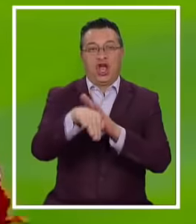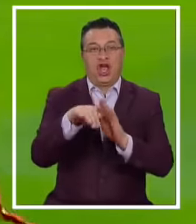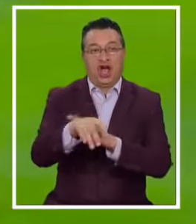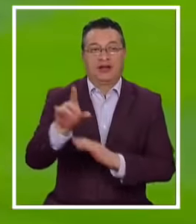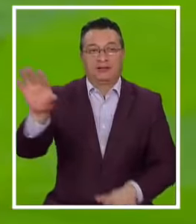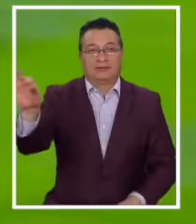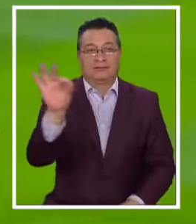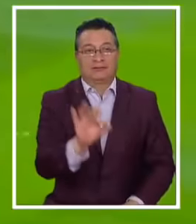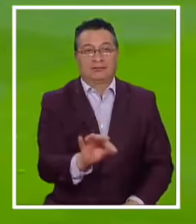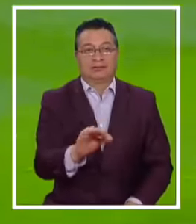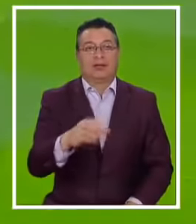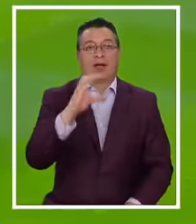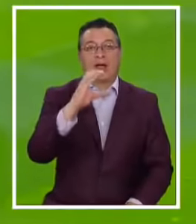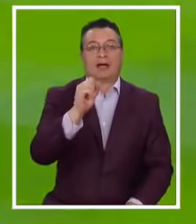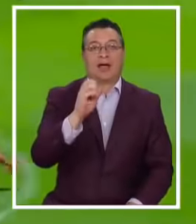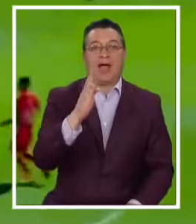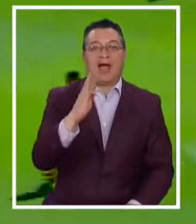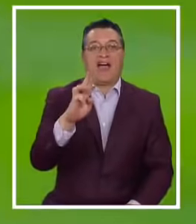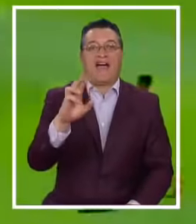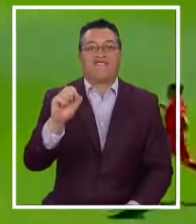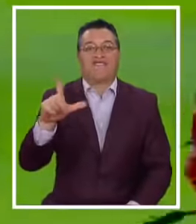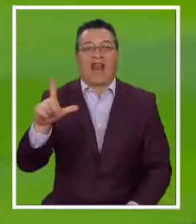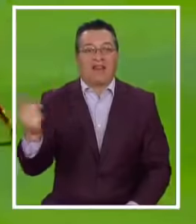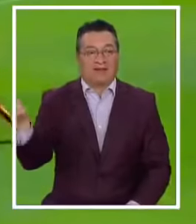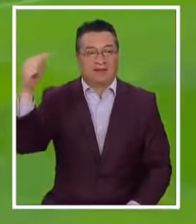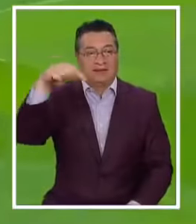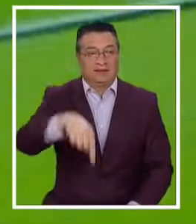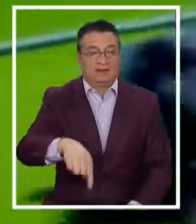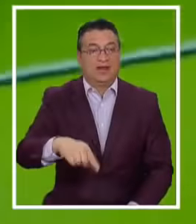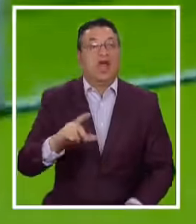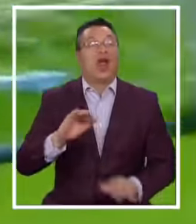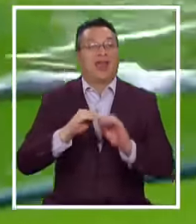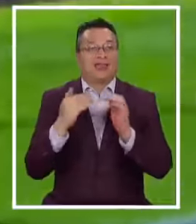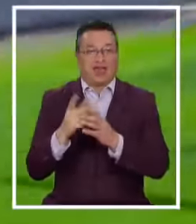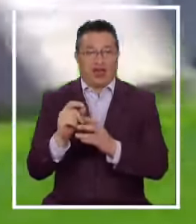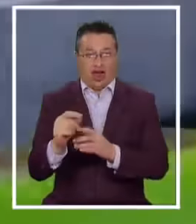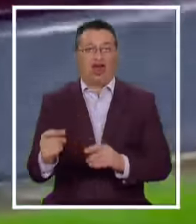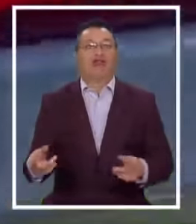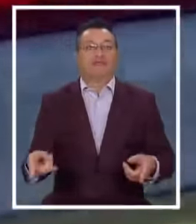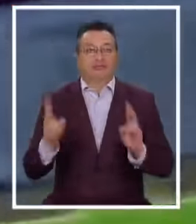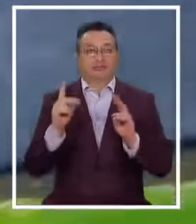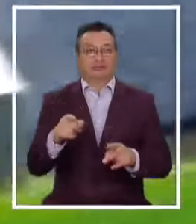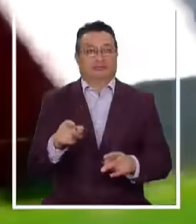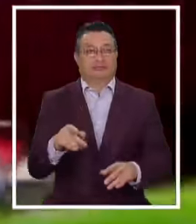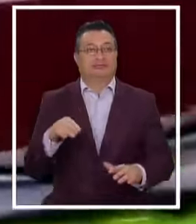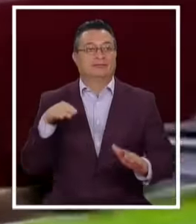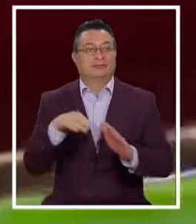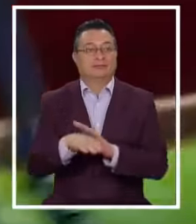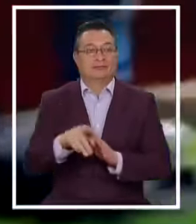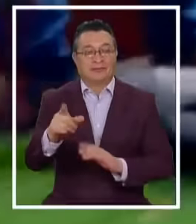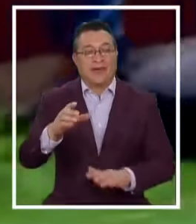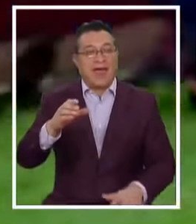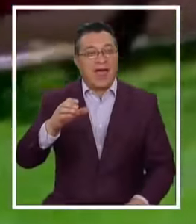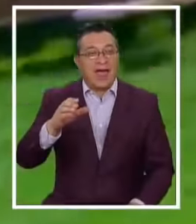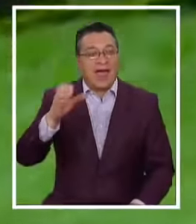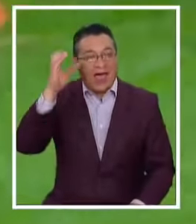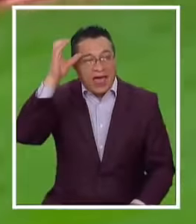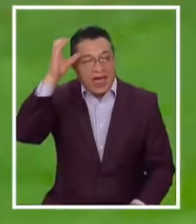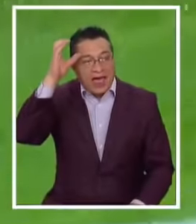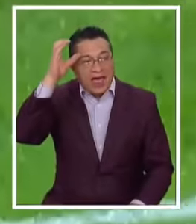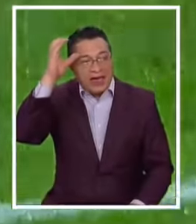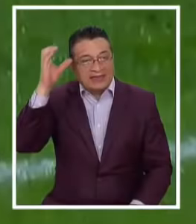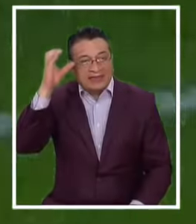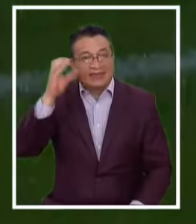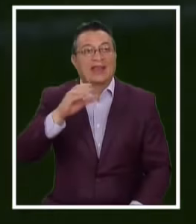De esta forma Llega Fabio Cabral Al Monumental Cabral Gol Gol De Talleres de Córdoba Fabio